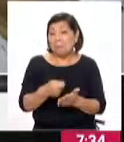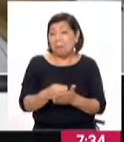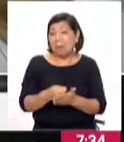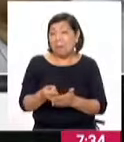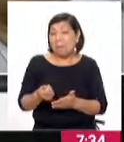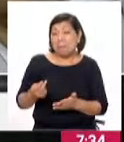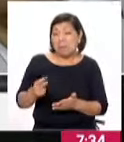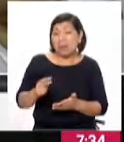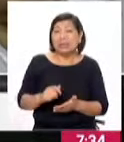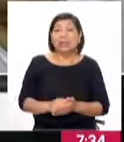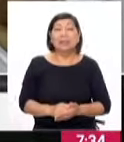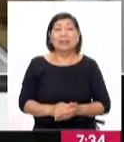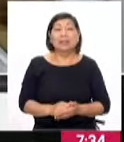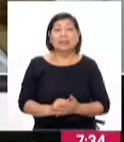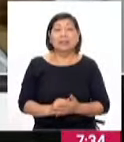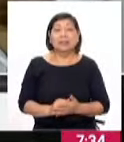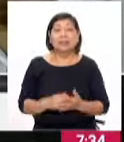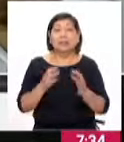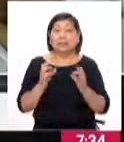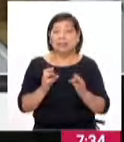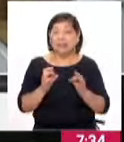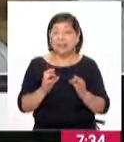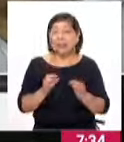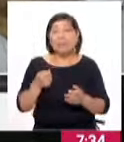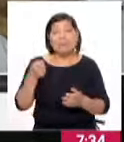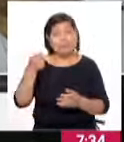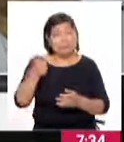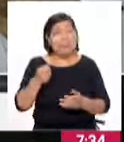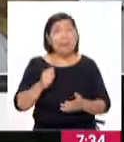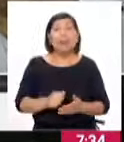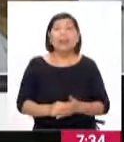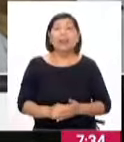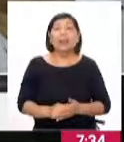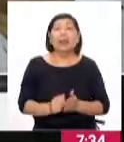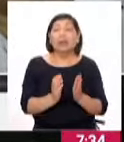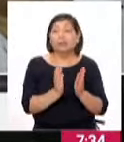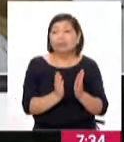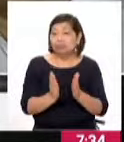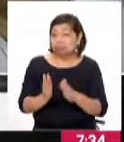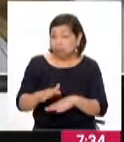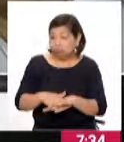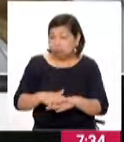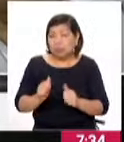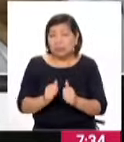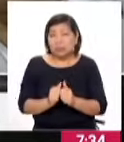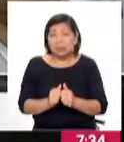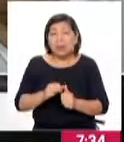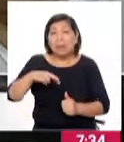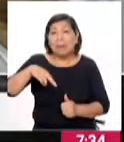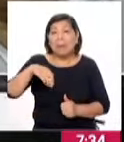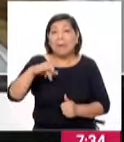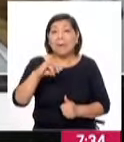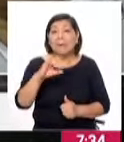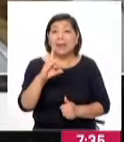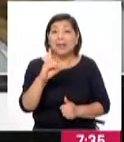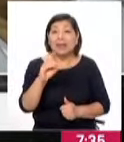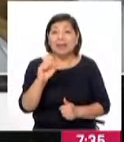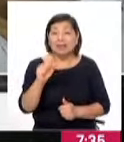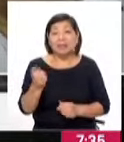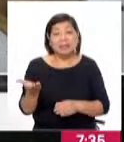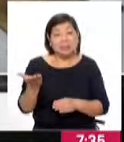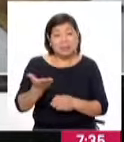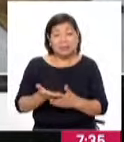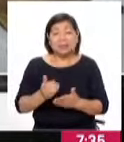sobredemanda. Siempre esta labor lo venimos efectuando en coordinación con el MIRIS, quienes después ellos nos